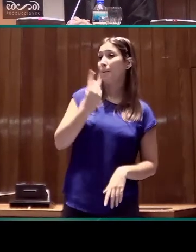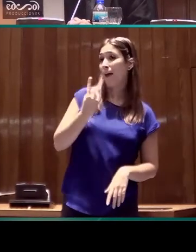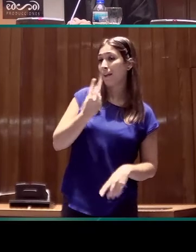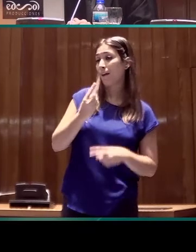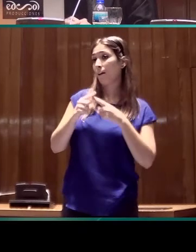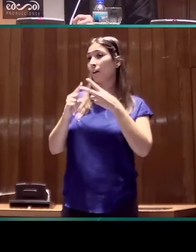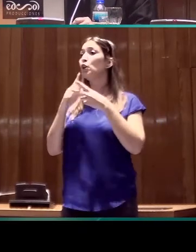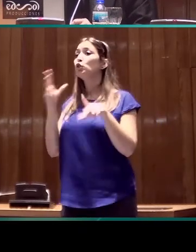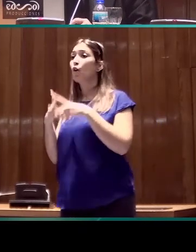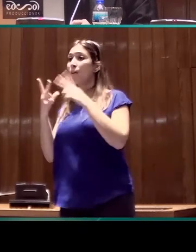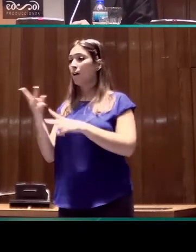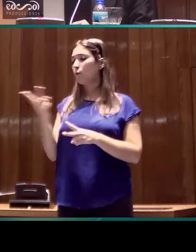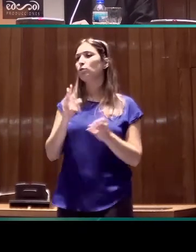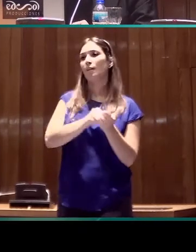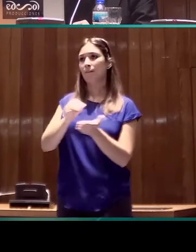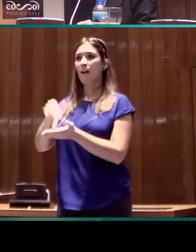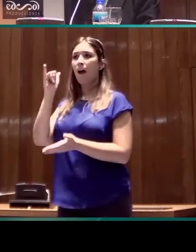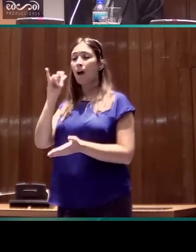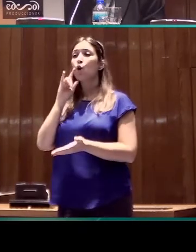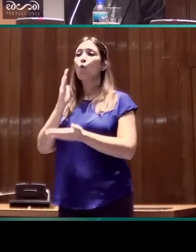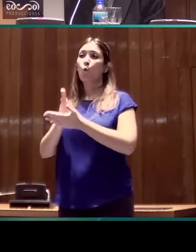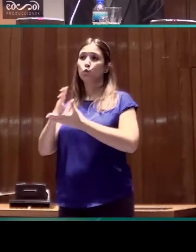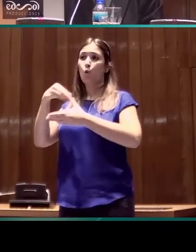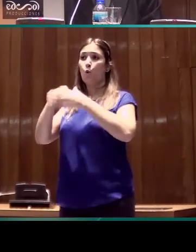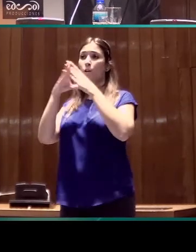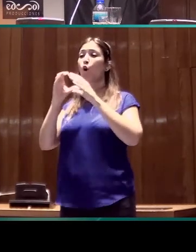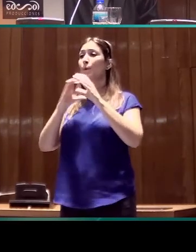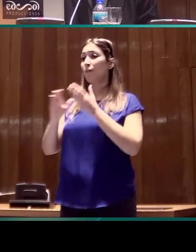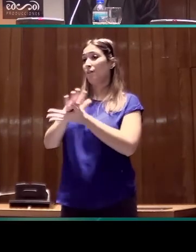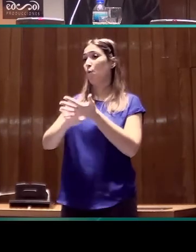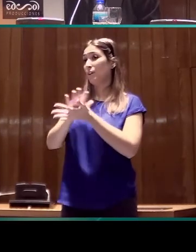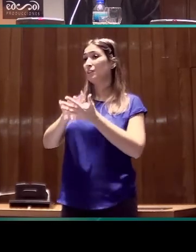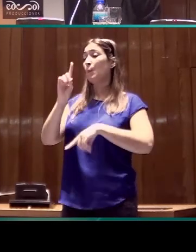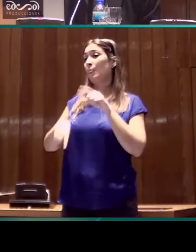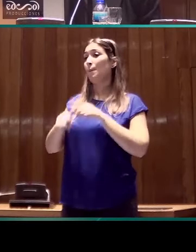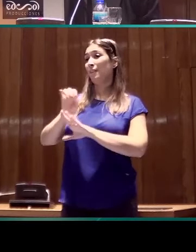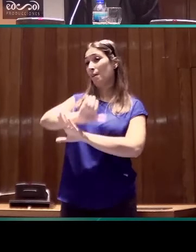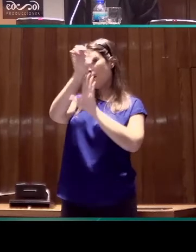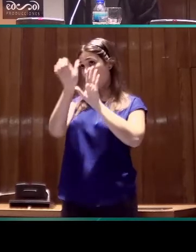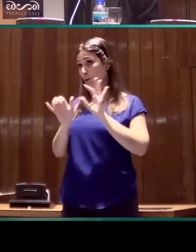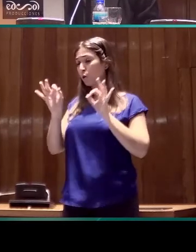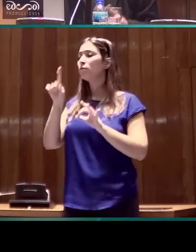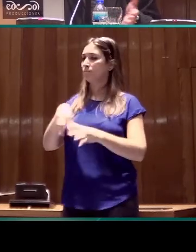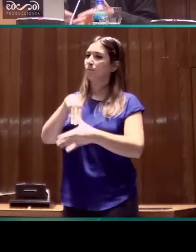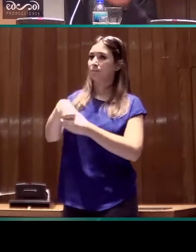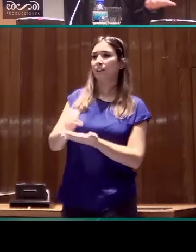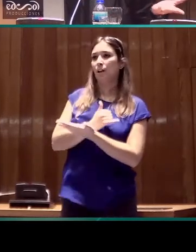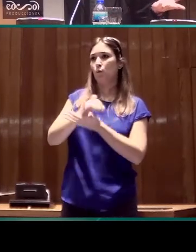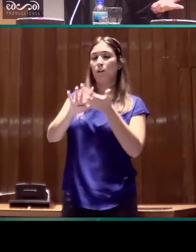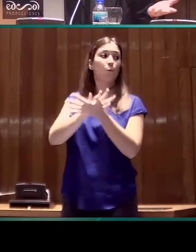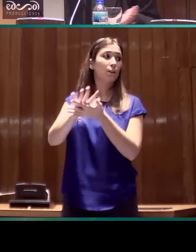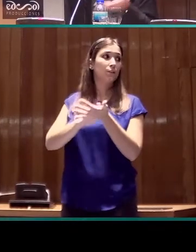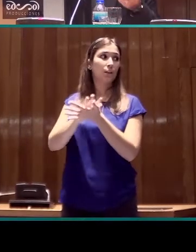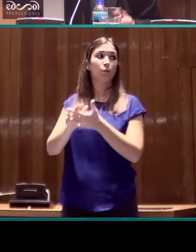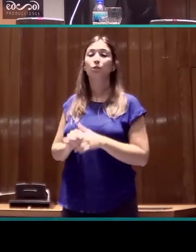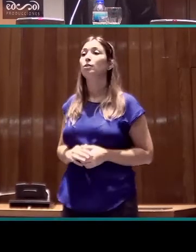grado de educación social y en los cursos universitarios de lengua de signos, de comunicación en lengua de signos según el marco común europeo. No voy a